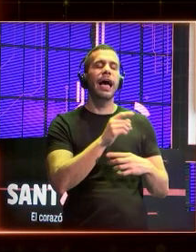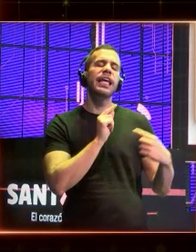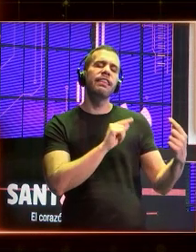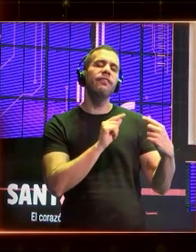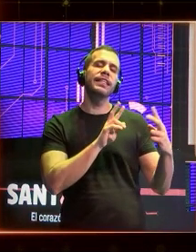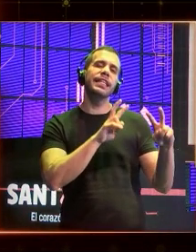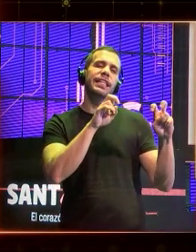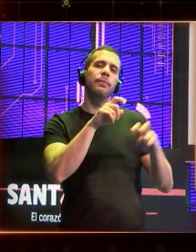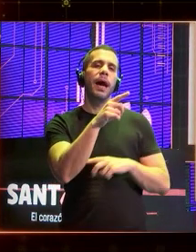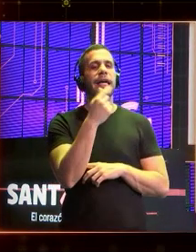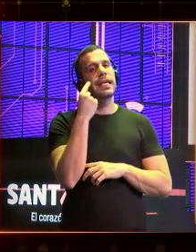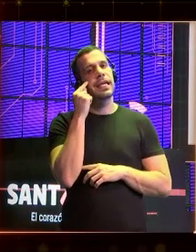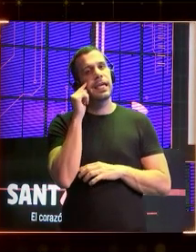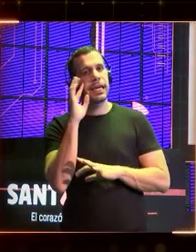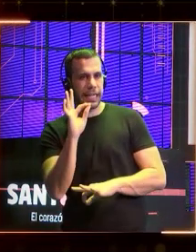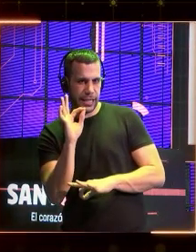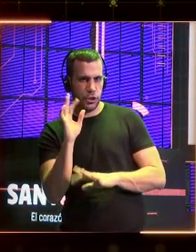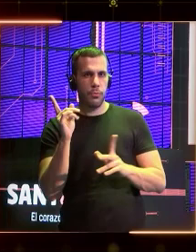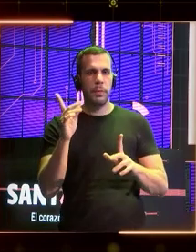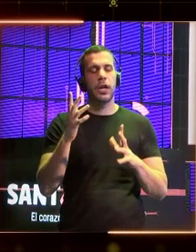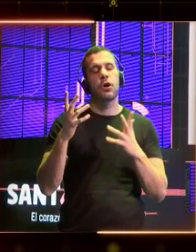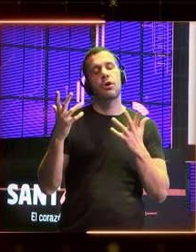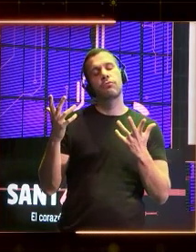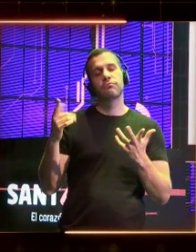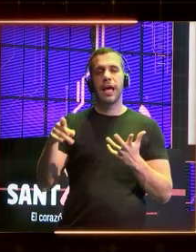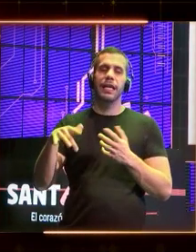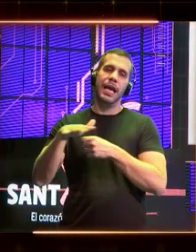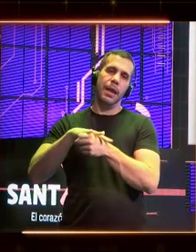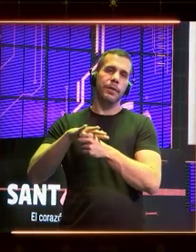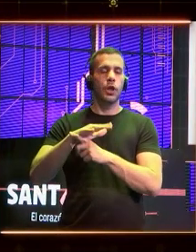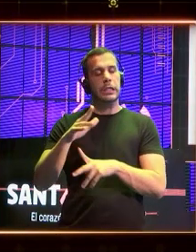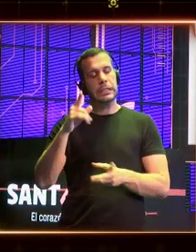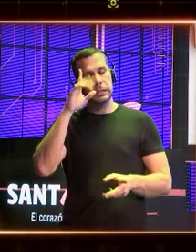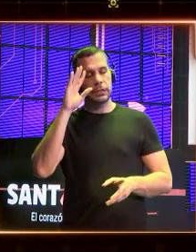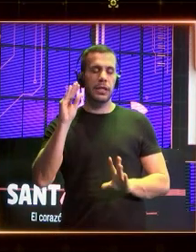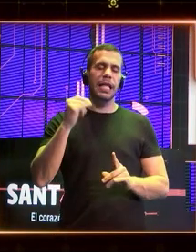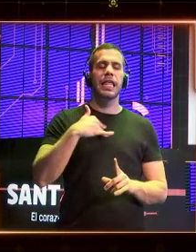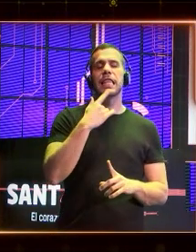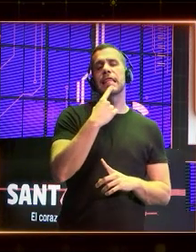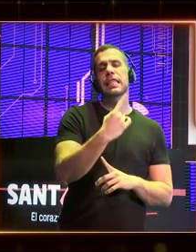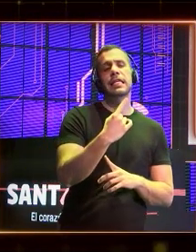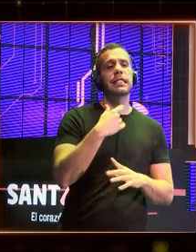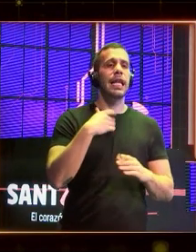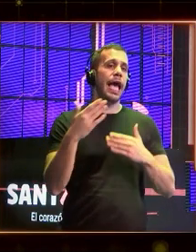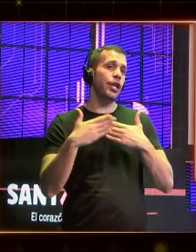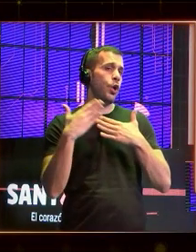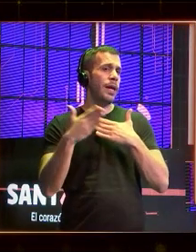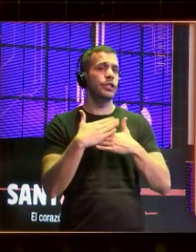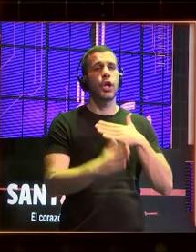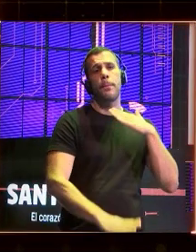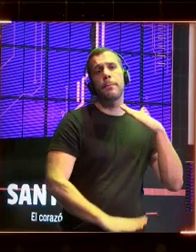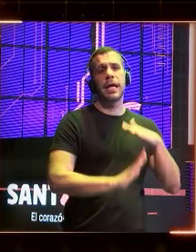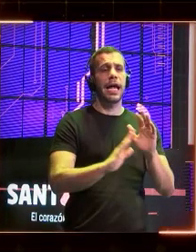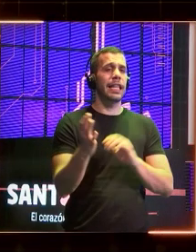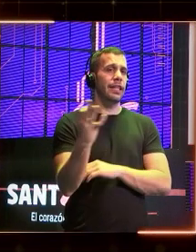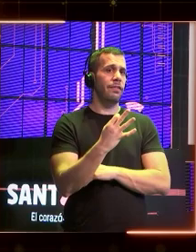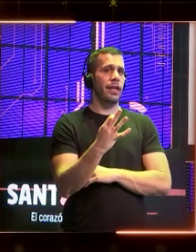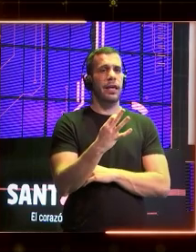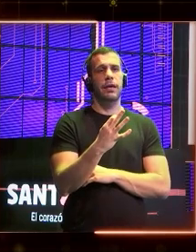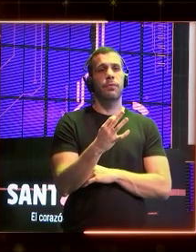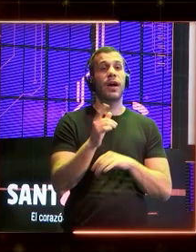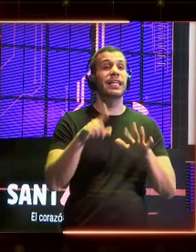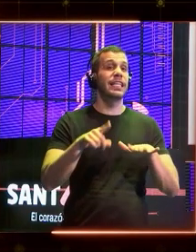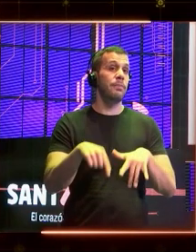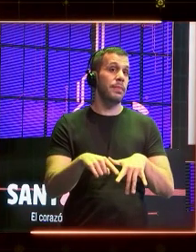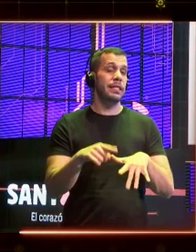Pero la industria es muy lista en todo esto. ¿Os acordáis que había alguien que escribió una carta diciendo que tenemos que parar la innovación, tenemos que pararla ahí en seis meses? ¿Qué le